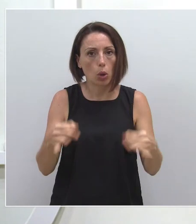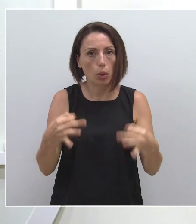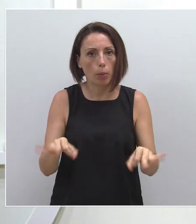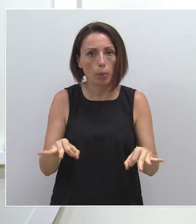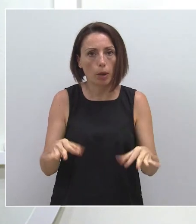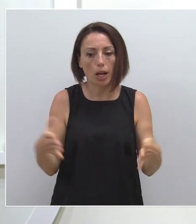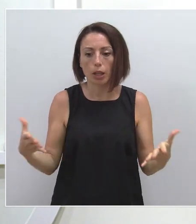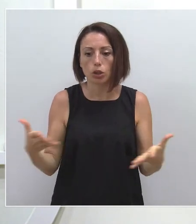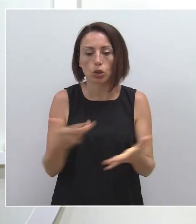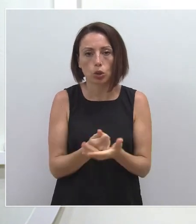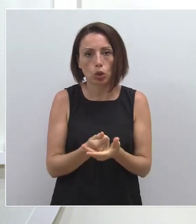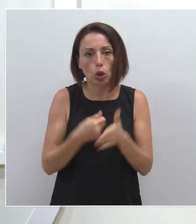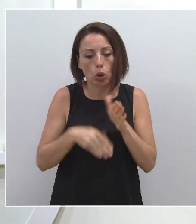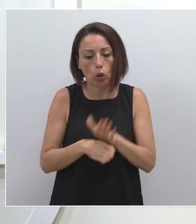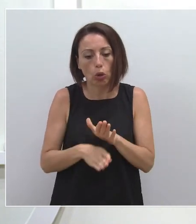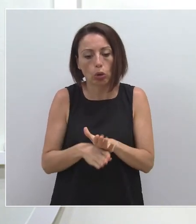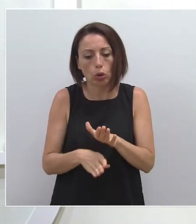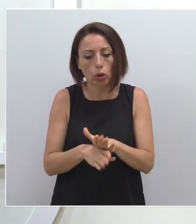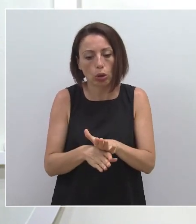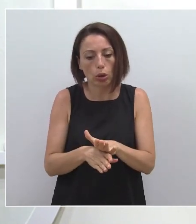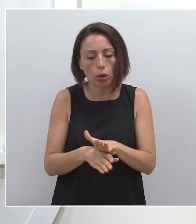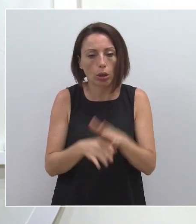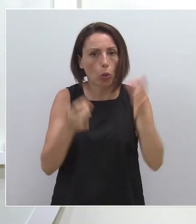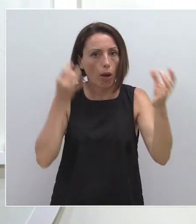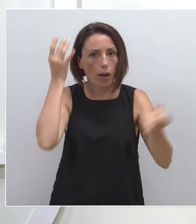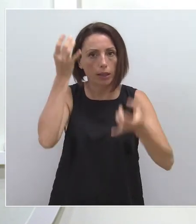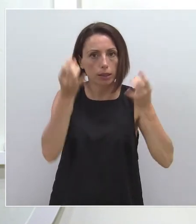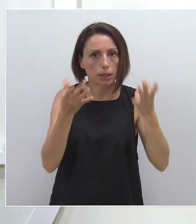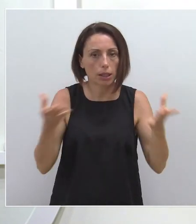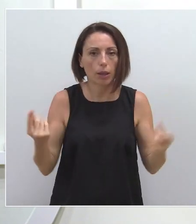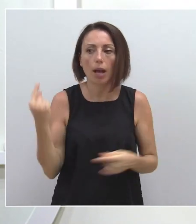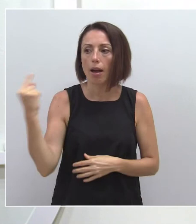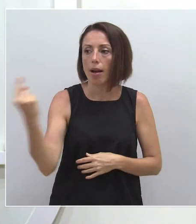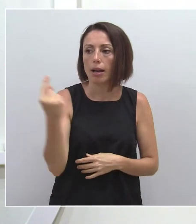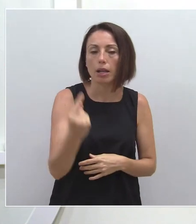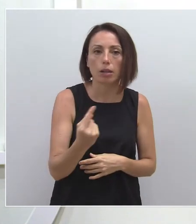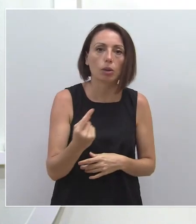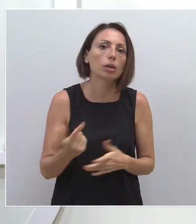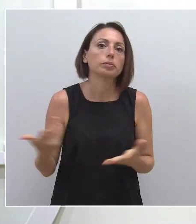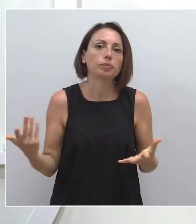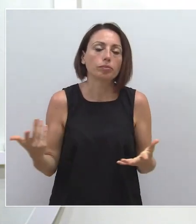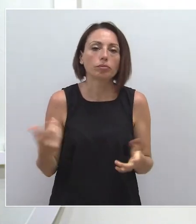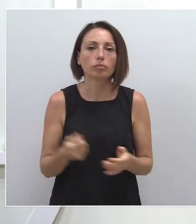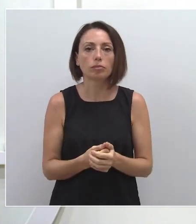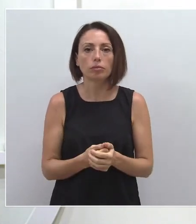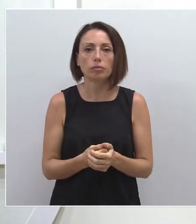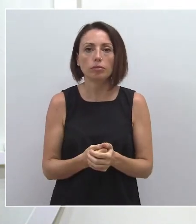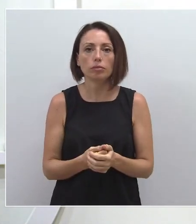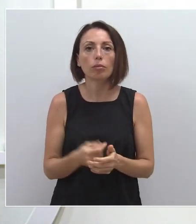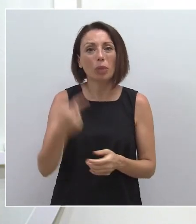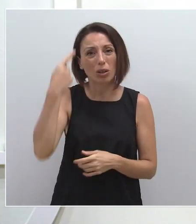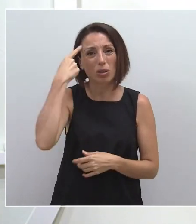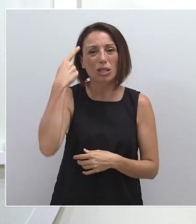Todos vamos a continuar con actividad, ya cada uno con mayor o menor intensidad. Pero somos